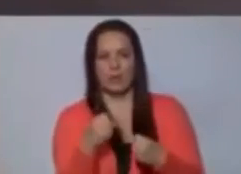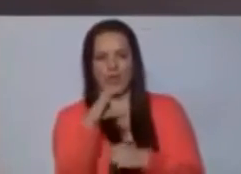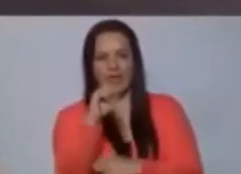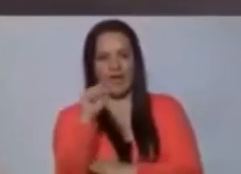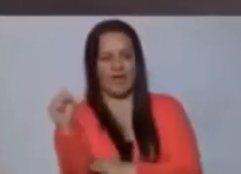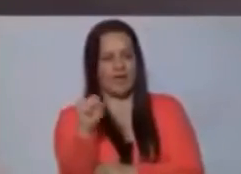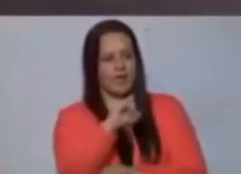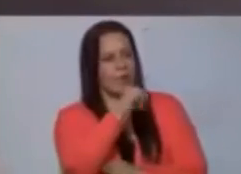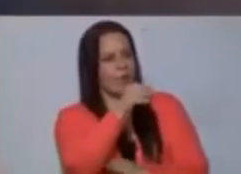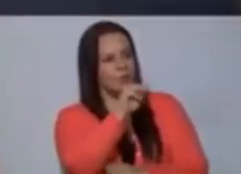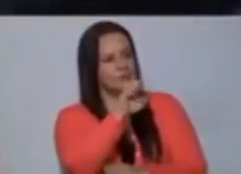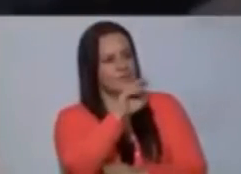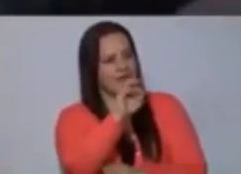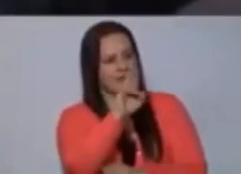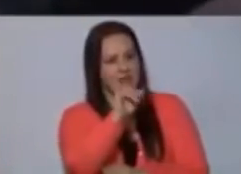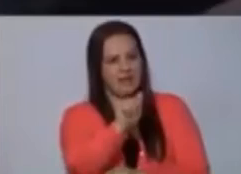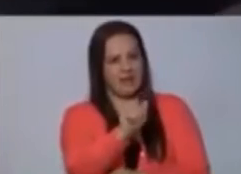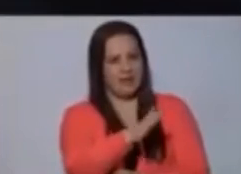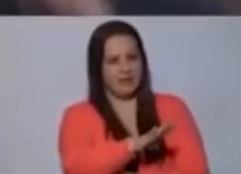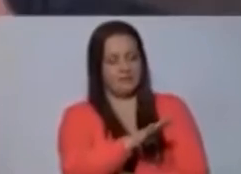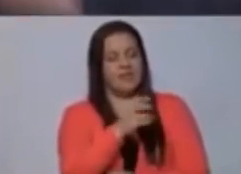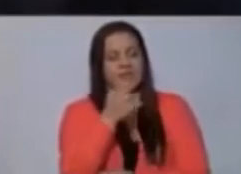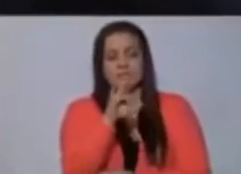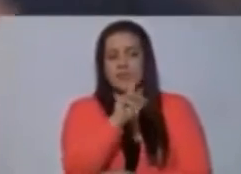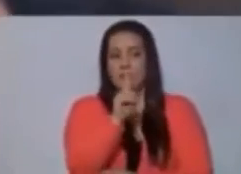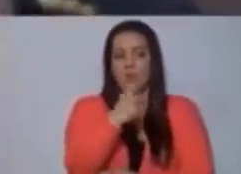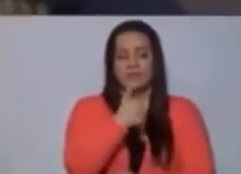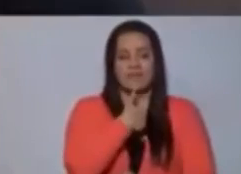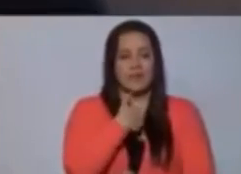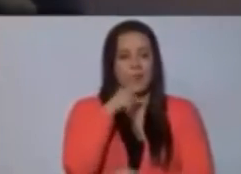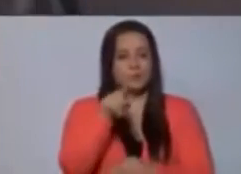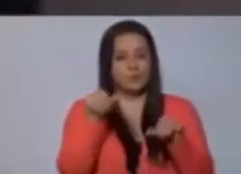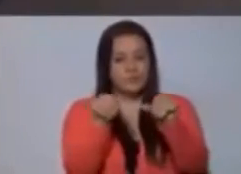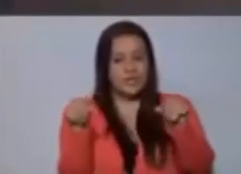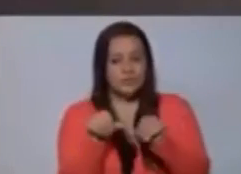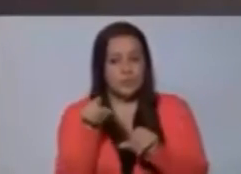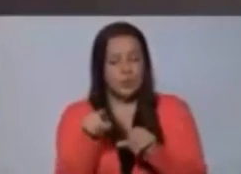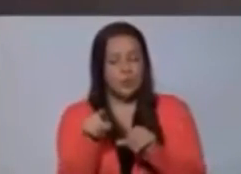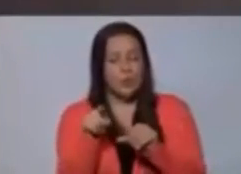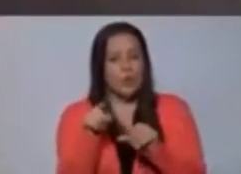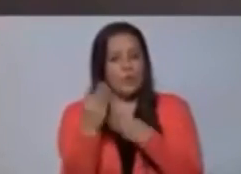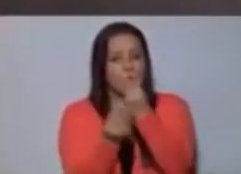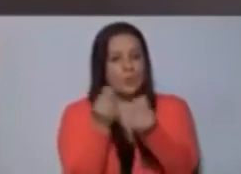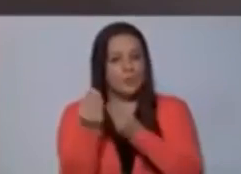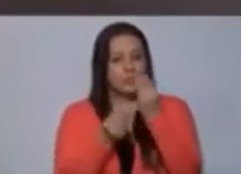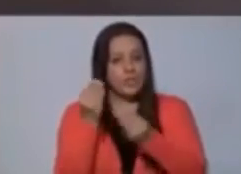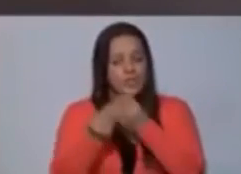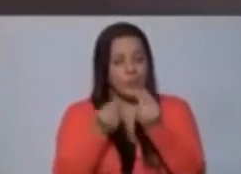don José María. Si no tenemos un sector productivo pujante,